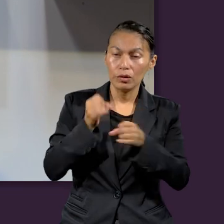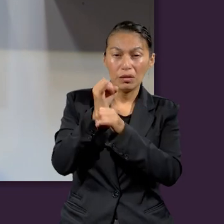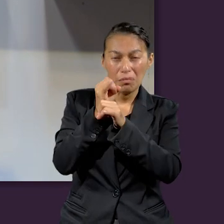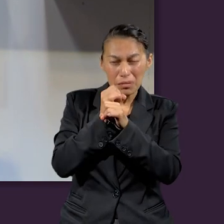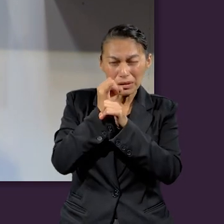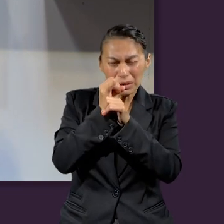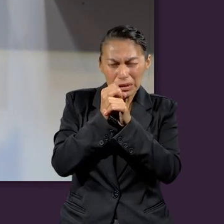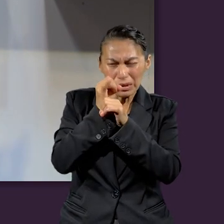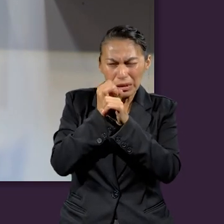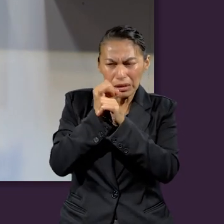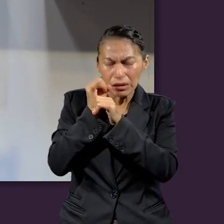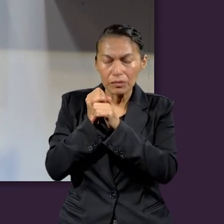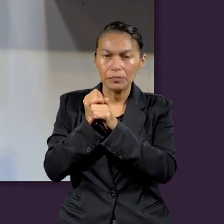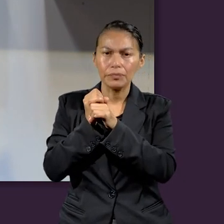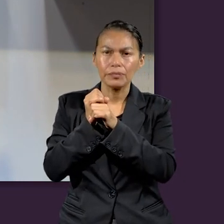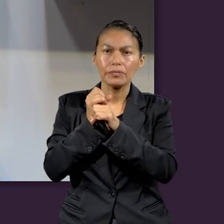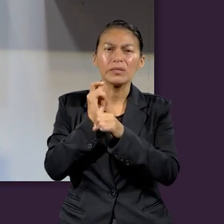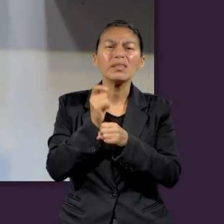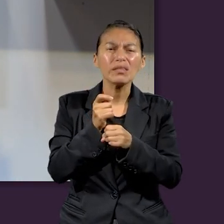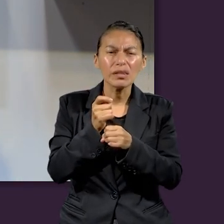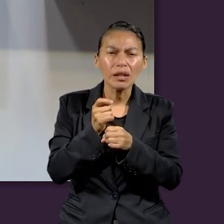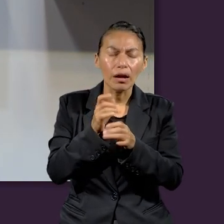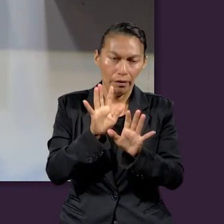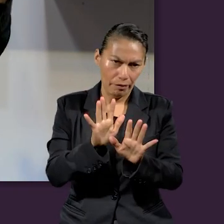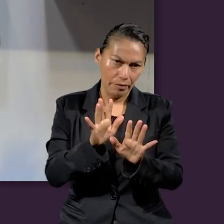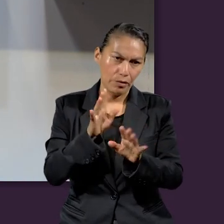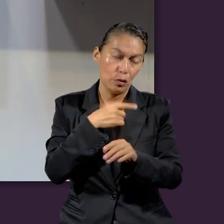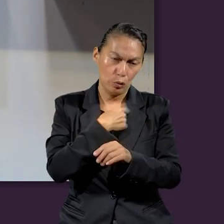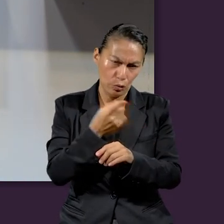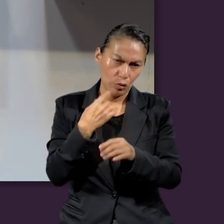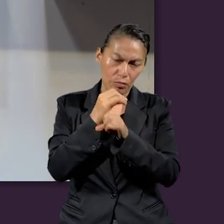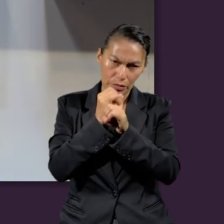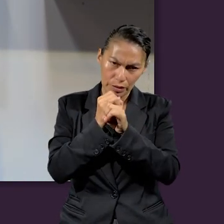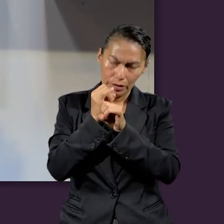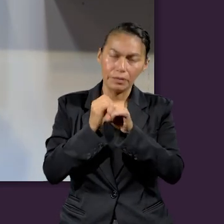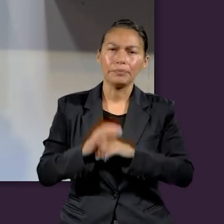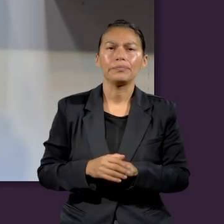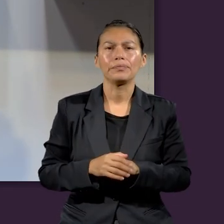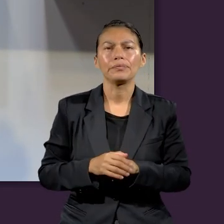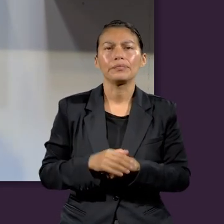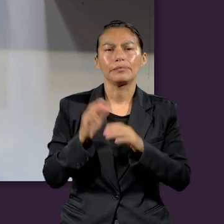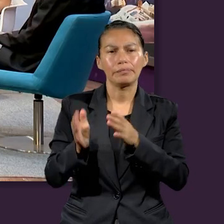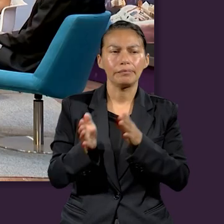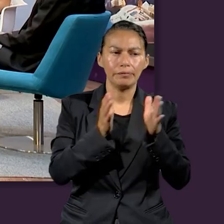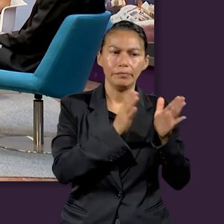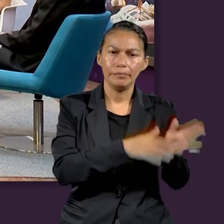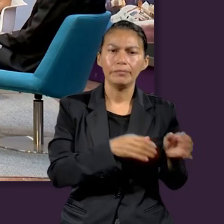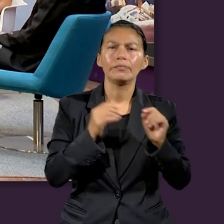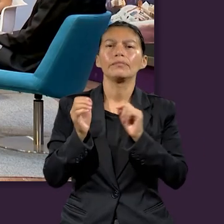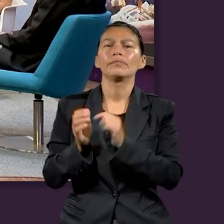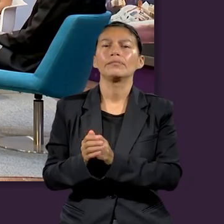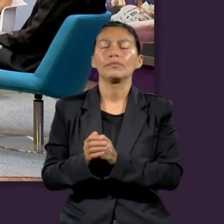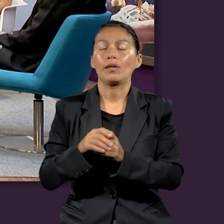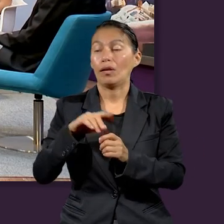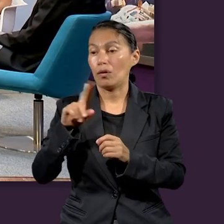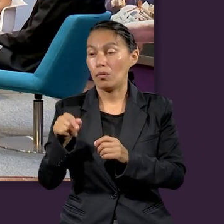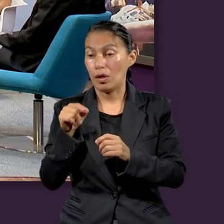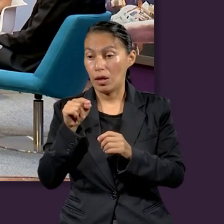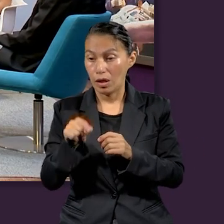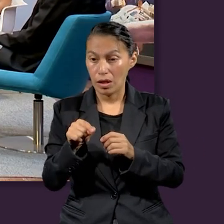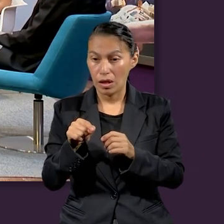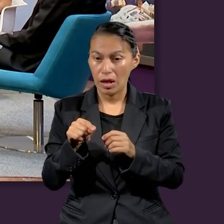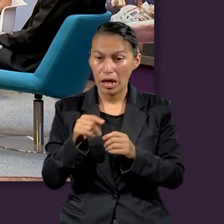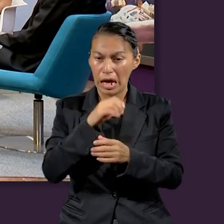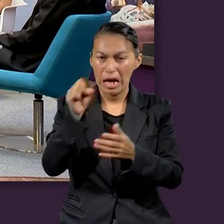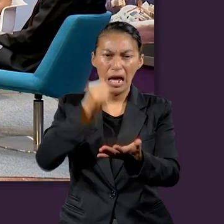juicio investigador. ¿Qué están investigando? Pues eso es lo que vamos a tratar de investigar nosotros. Y luego vendrá otra fase, la fase donde